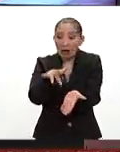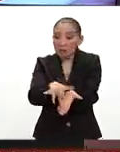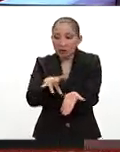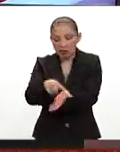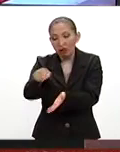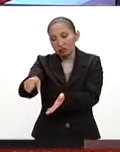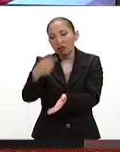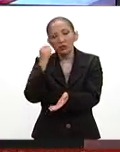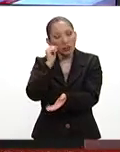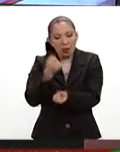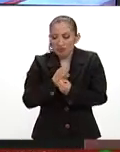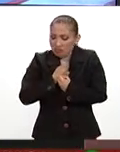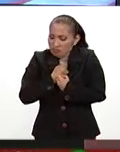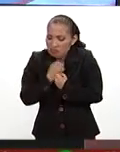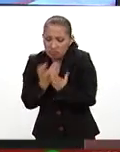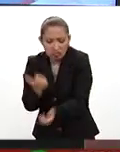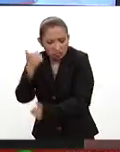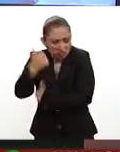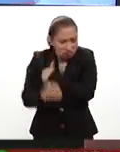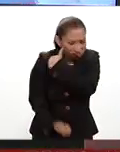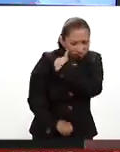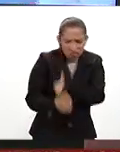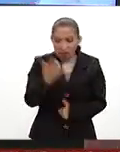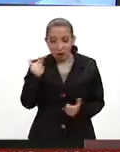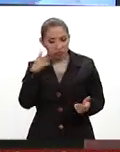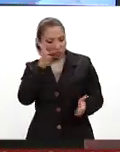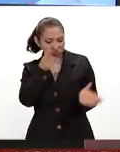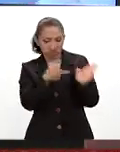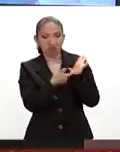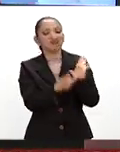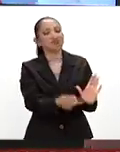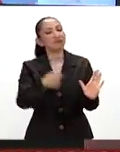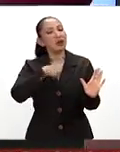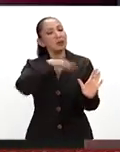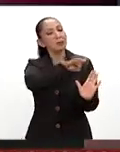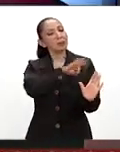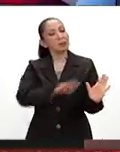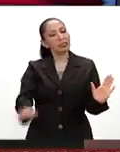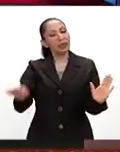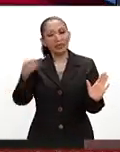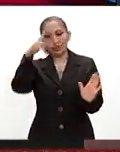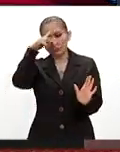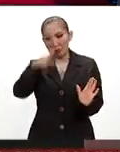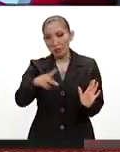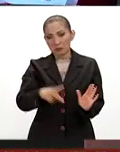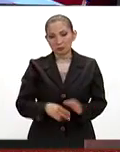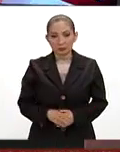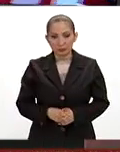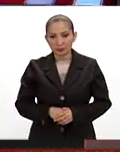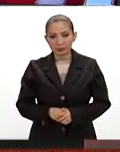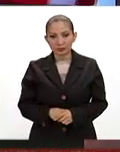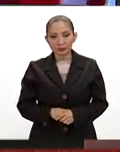estos atletas siempre entregan todo, y demuestran que pues ahí está la capacidad de los atletas mexicanos, ¿no?